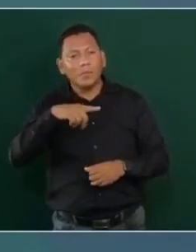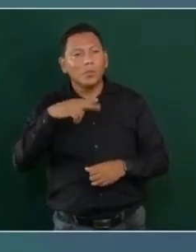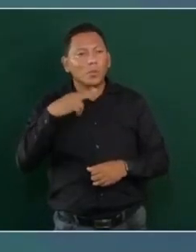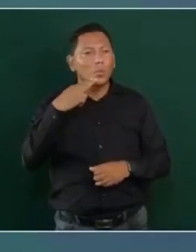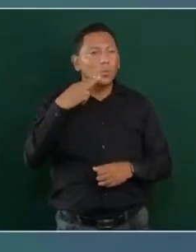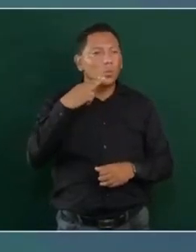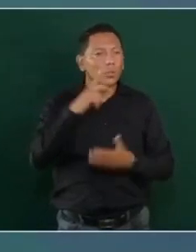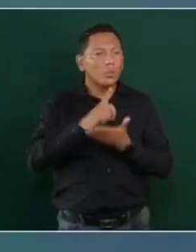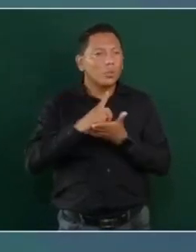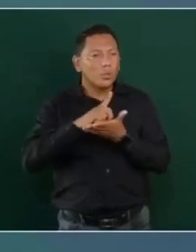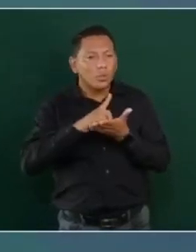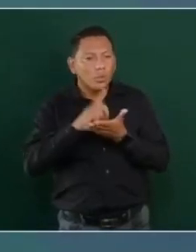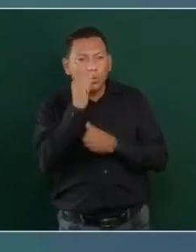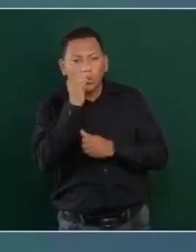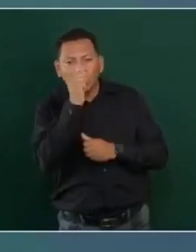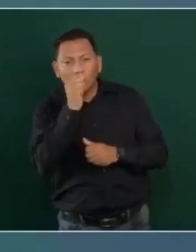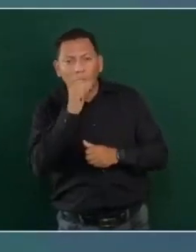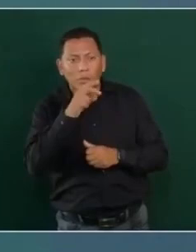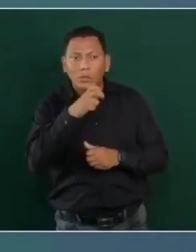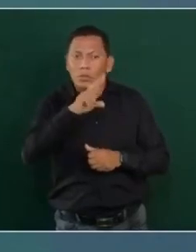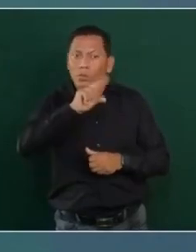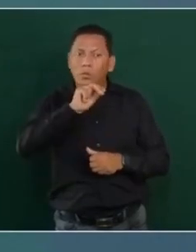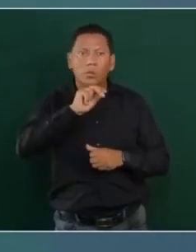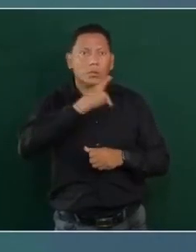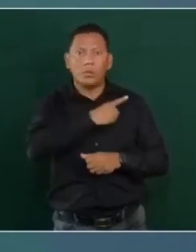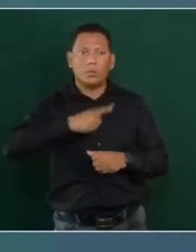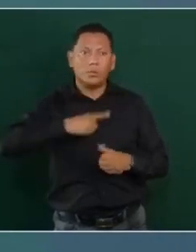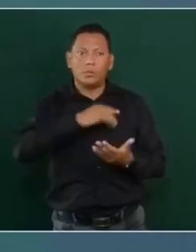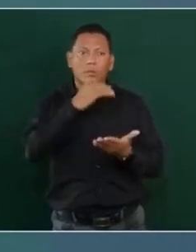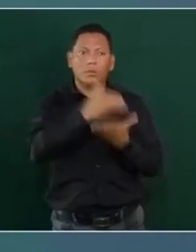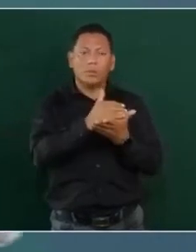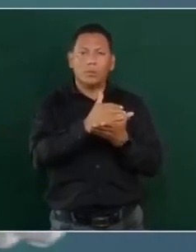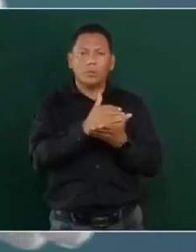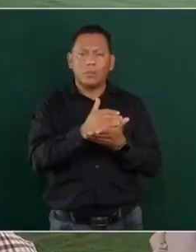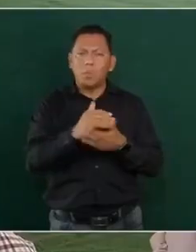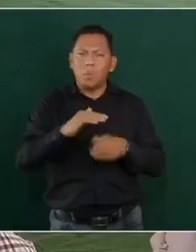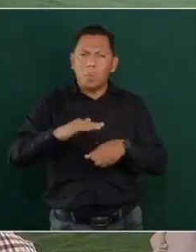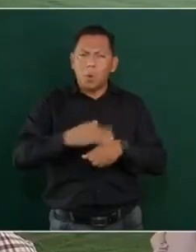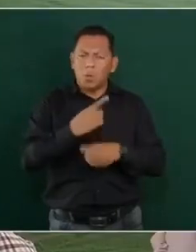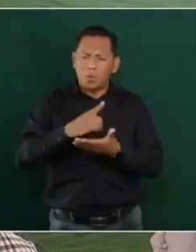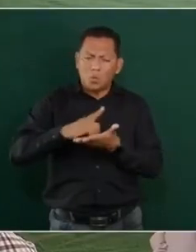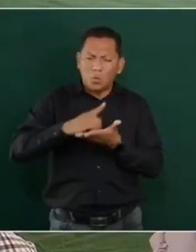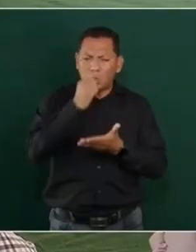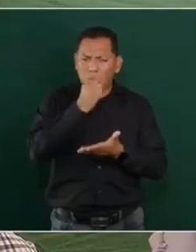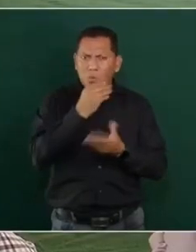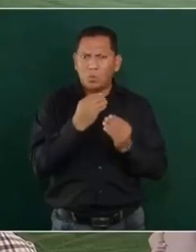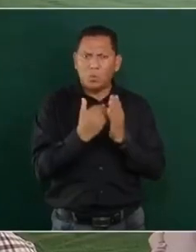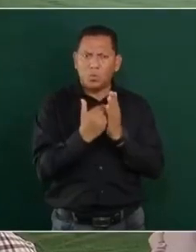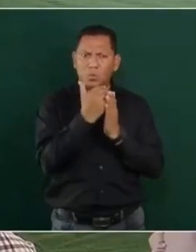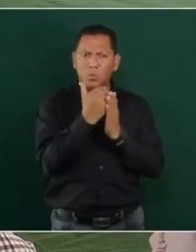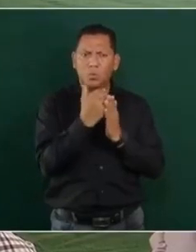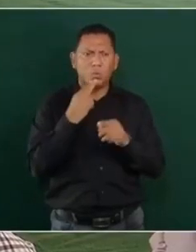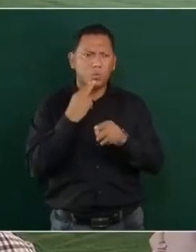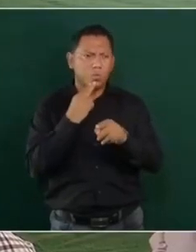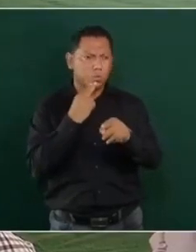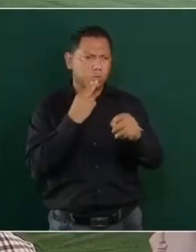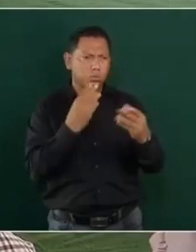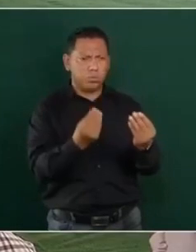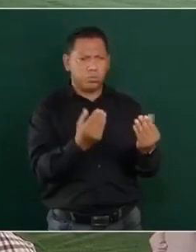y algo está sucediendo. Por eso sí crece el consumo,